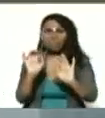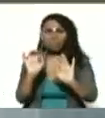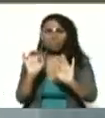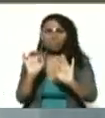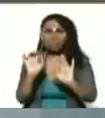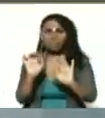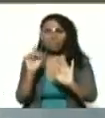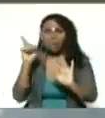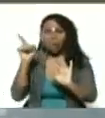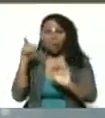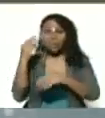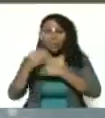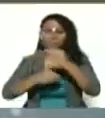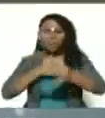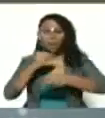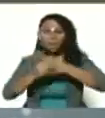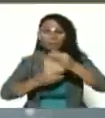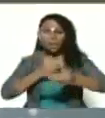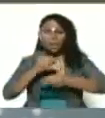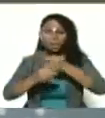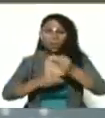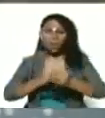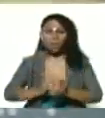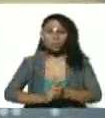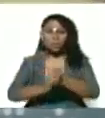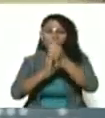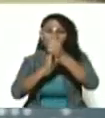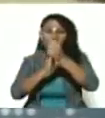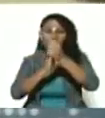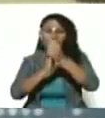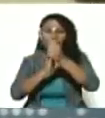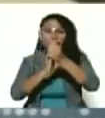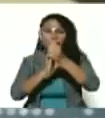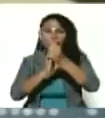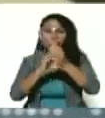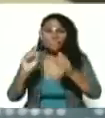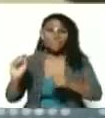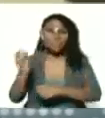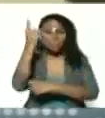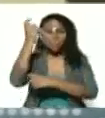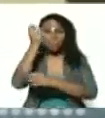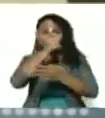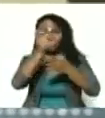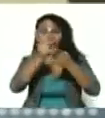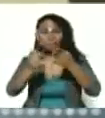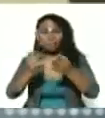se estaba convirtiendo en un líder de primera línea,